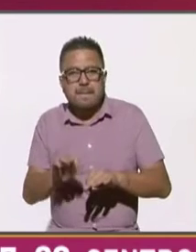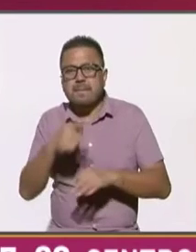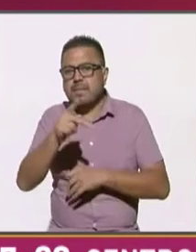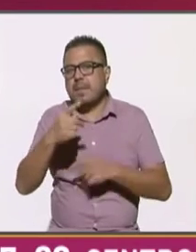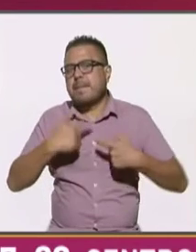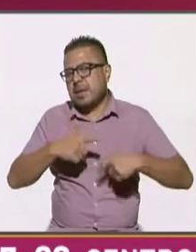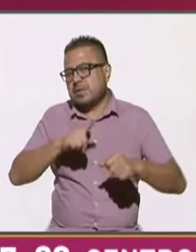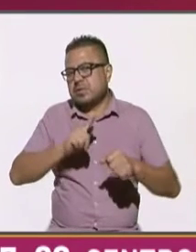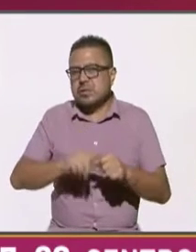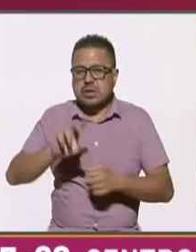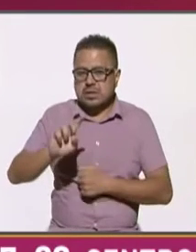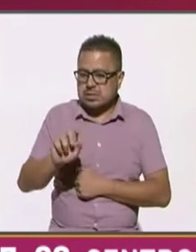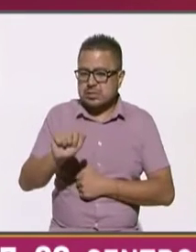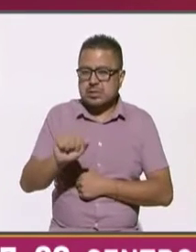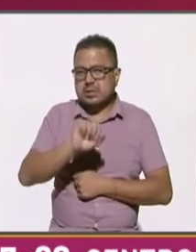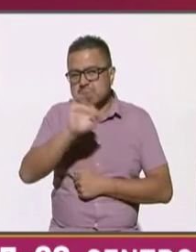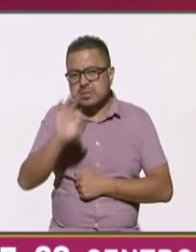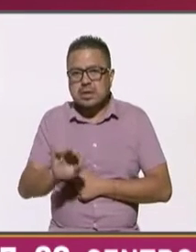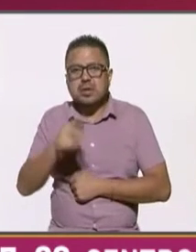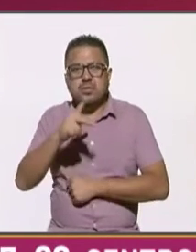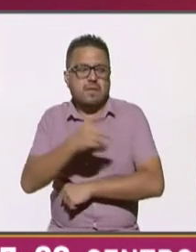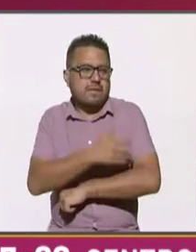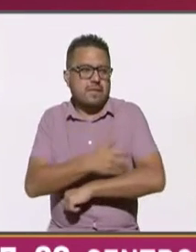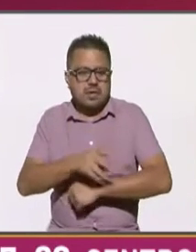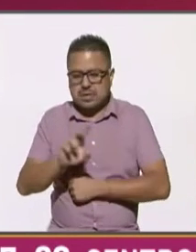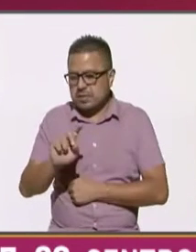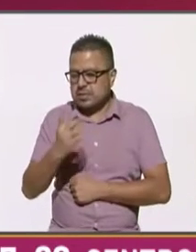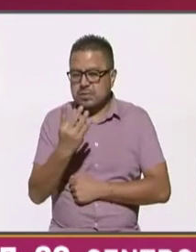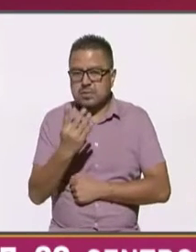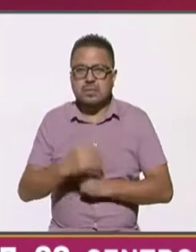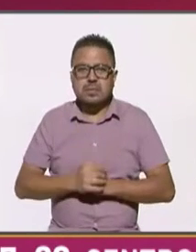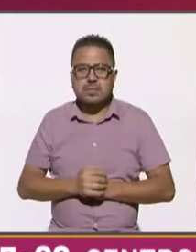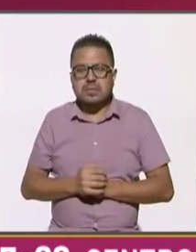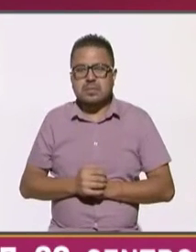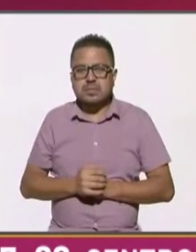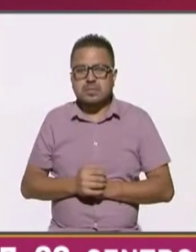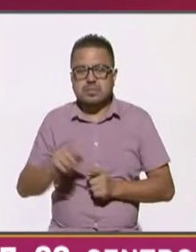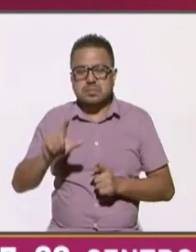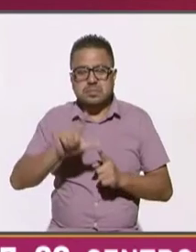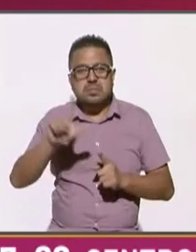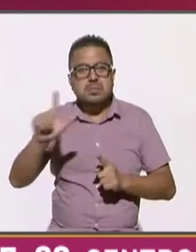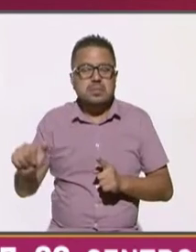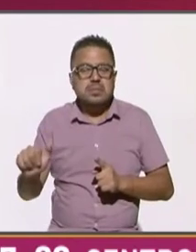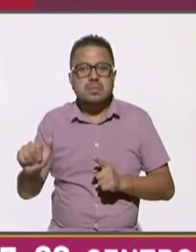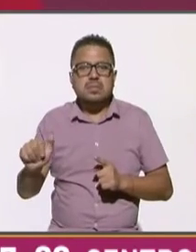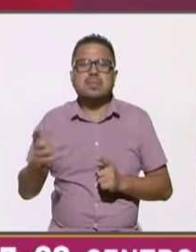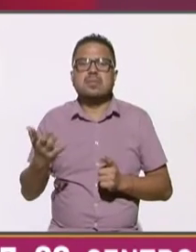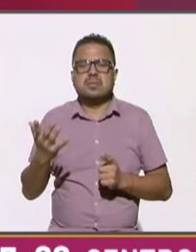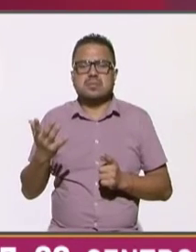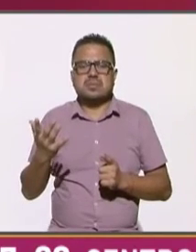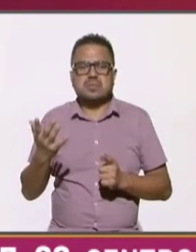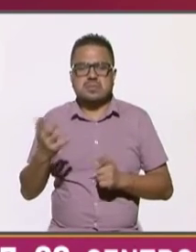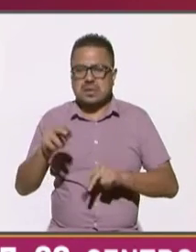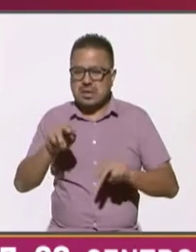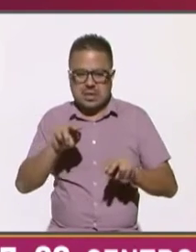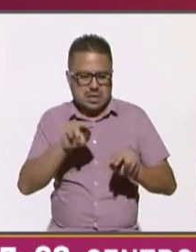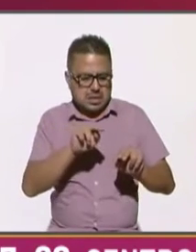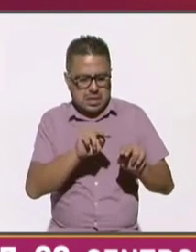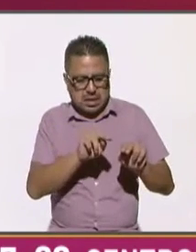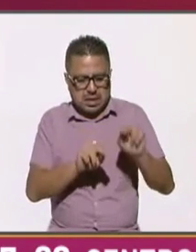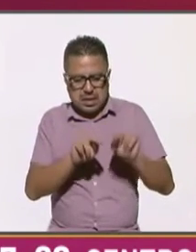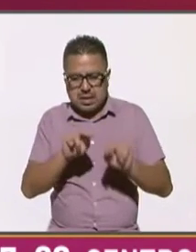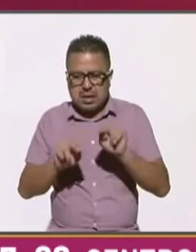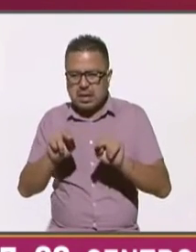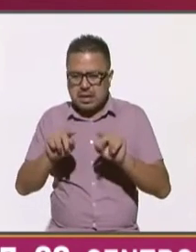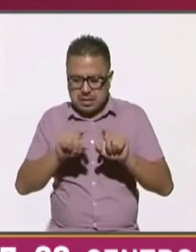personalmente 36 tu familia 34 y luego vamos a la la categoría de